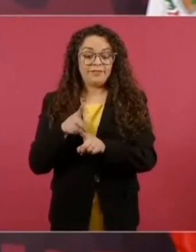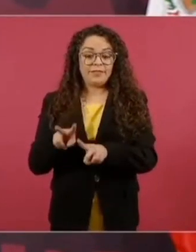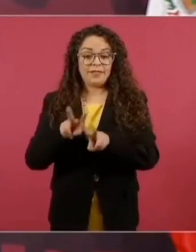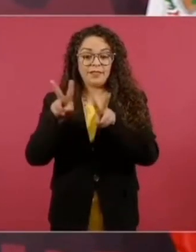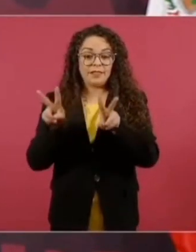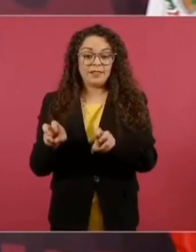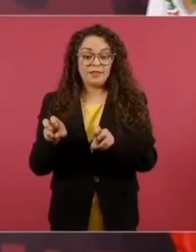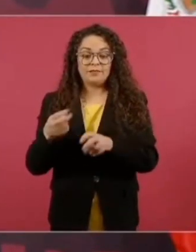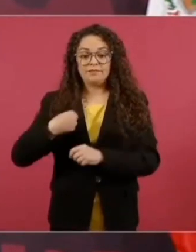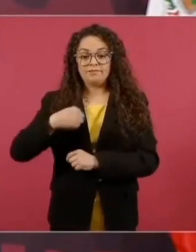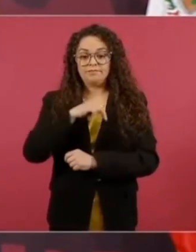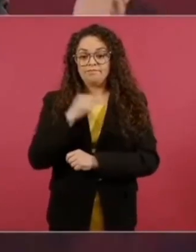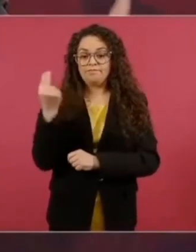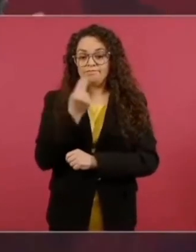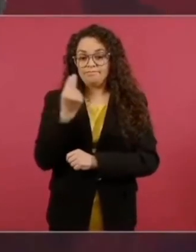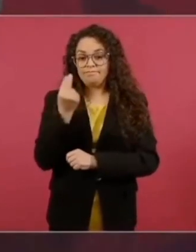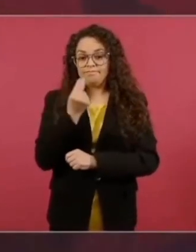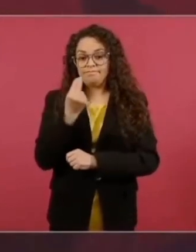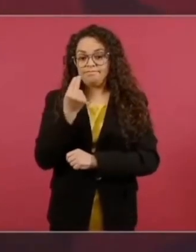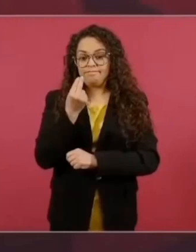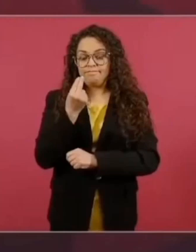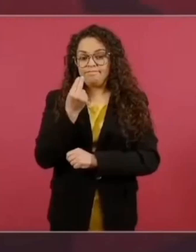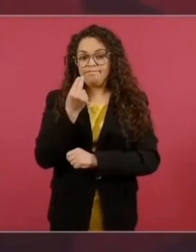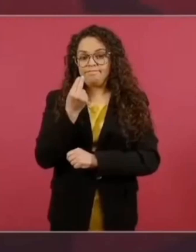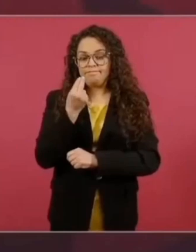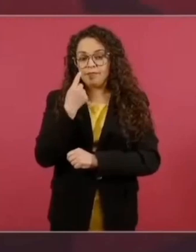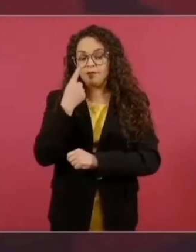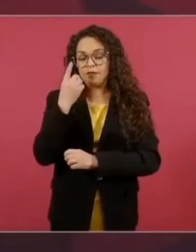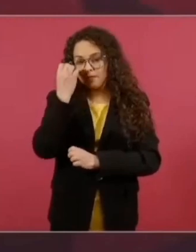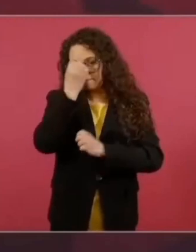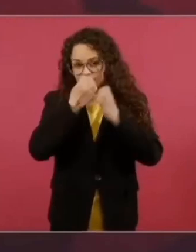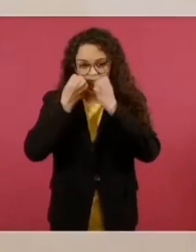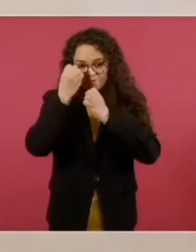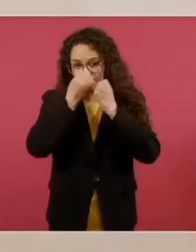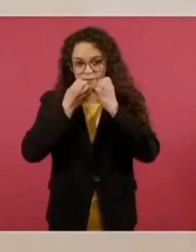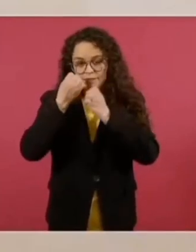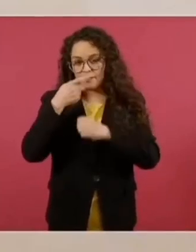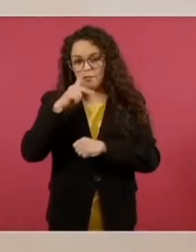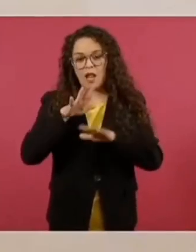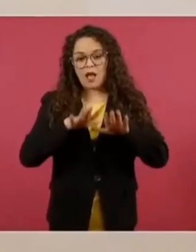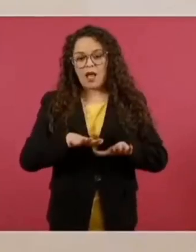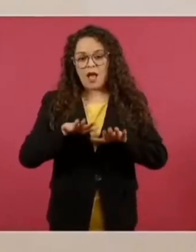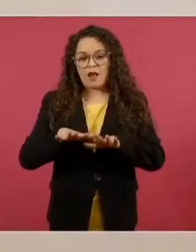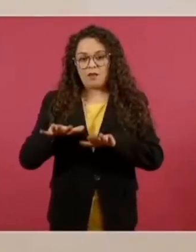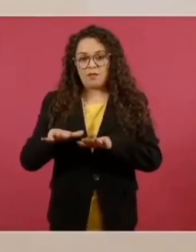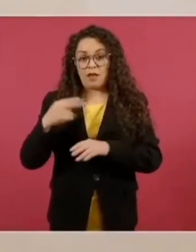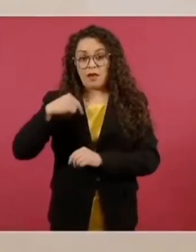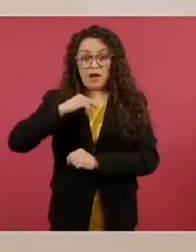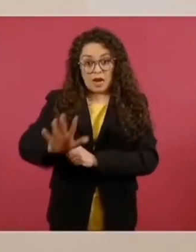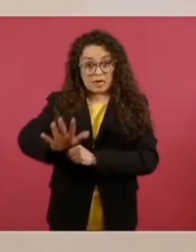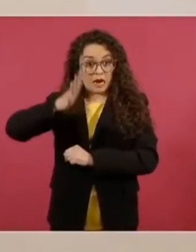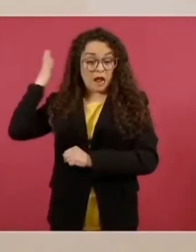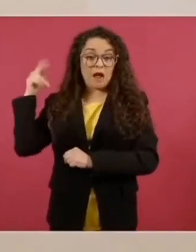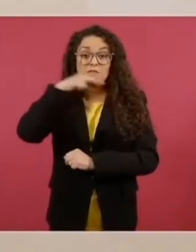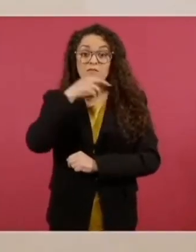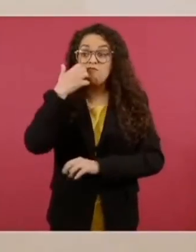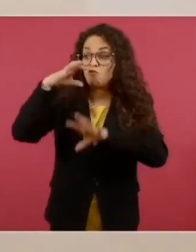tenemos que ver con calma, no adelantar nada,